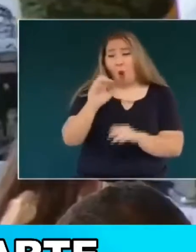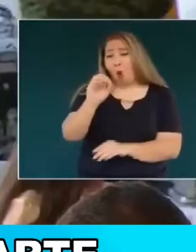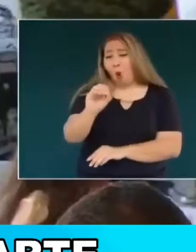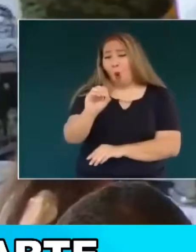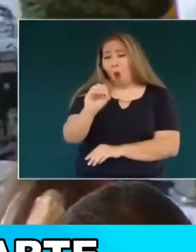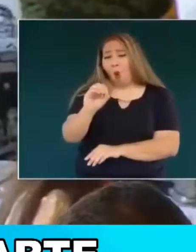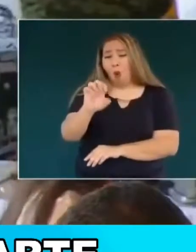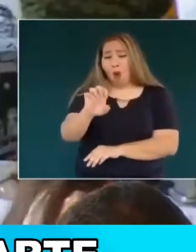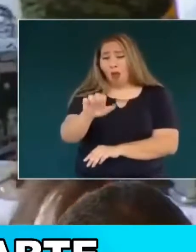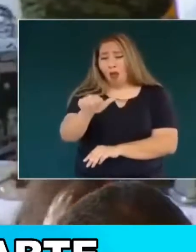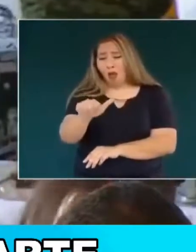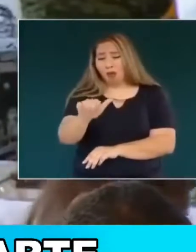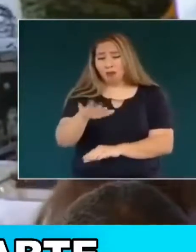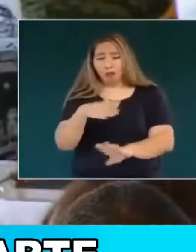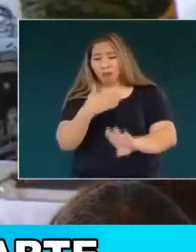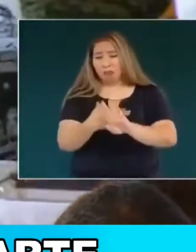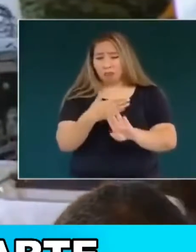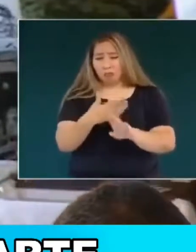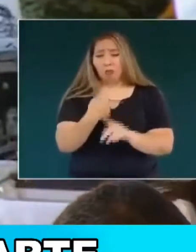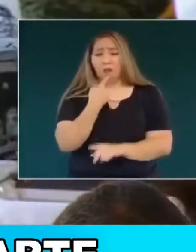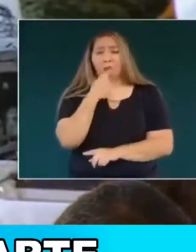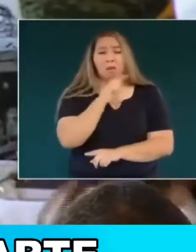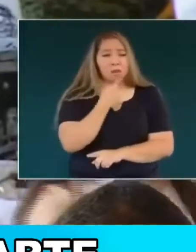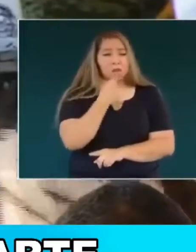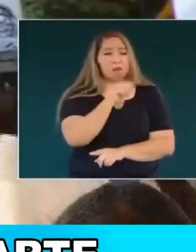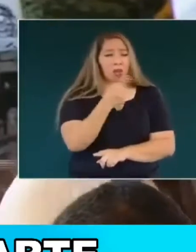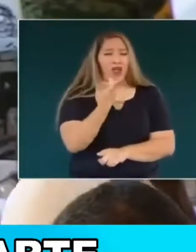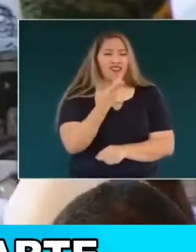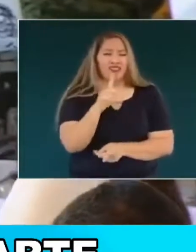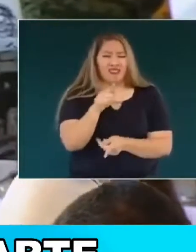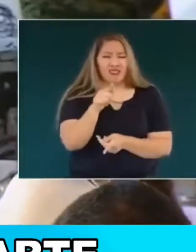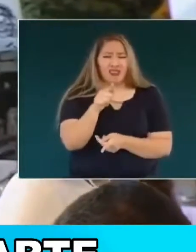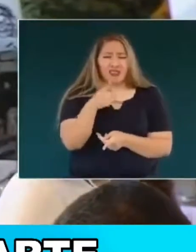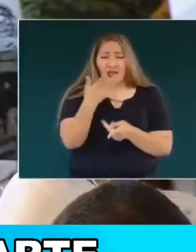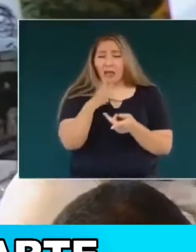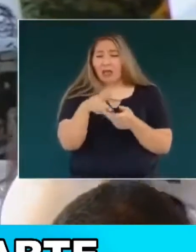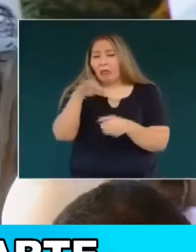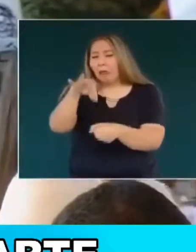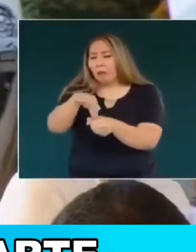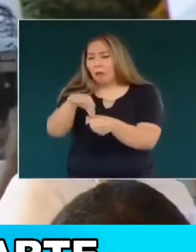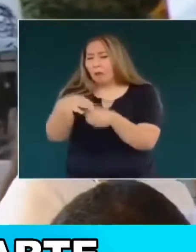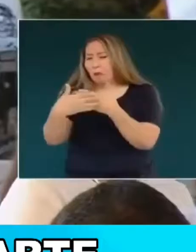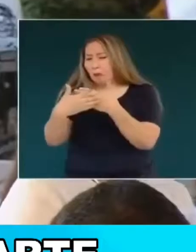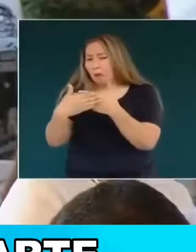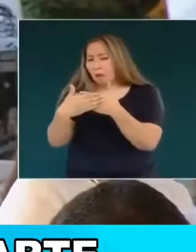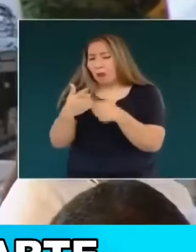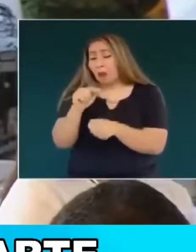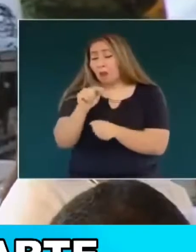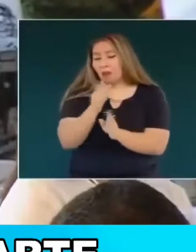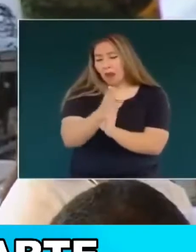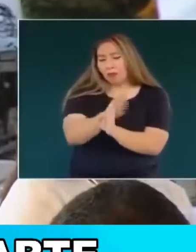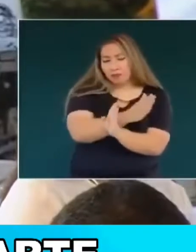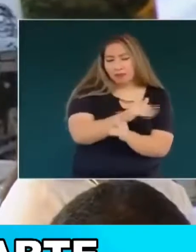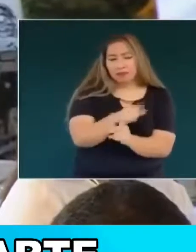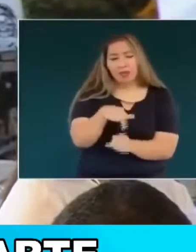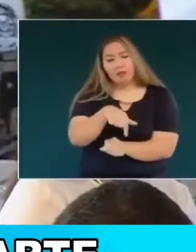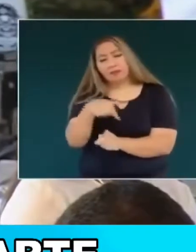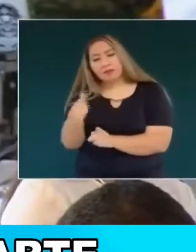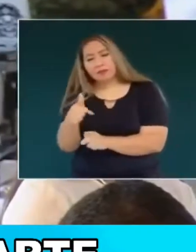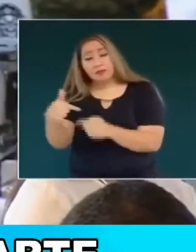de la Garza, allá en Nuevo León, y también